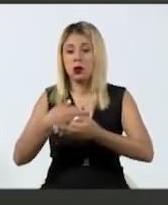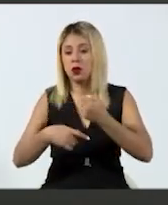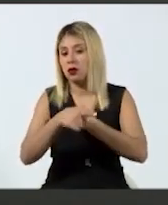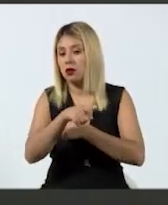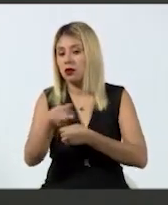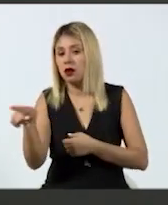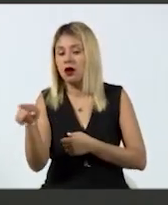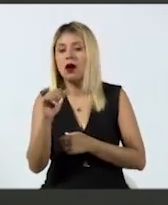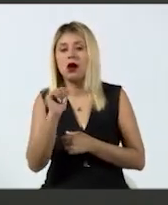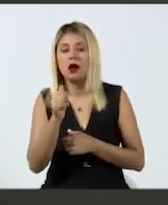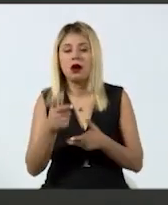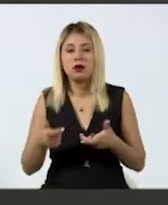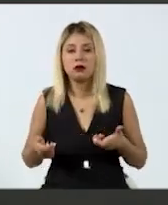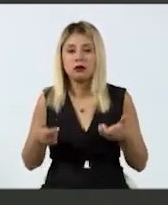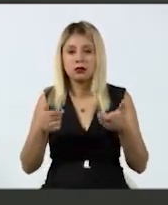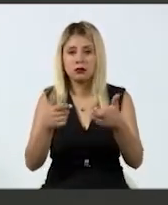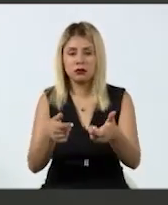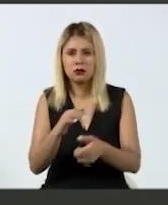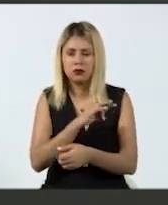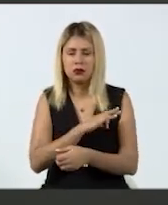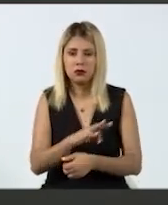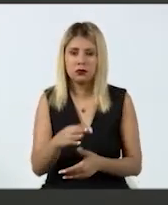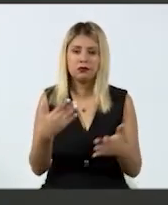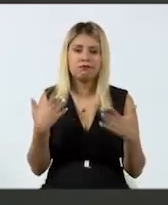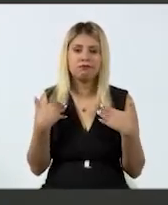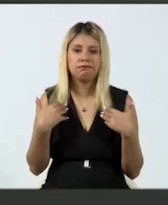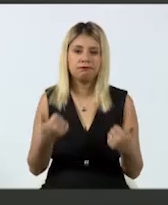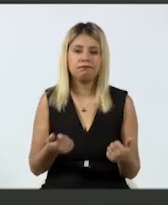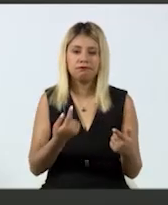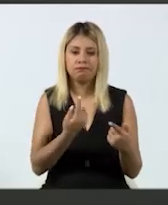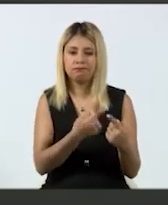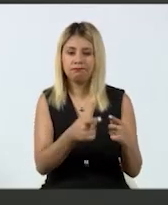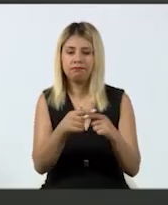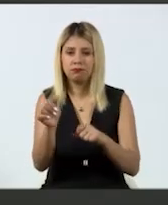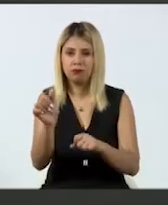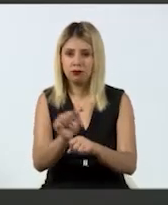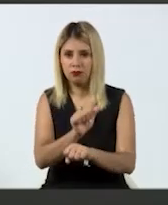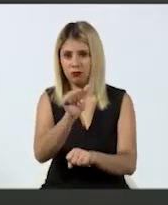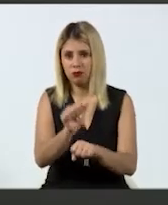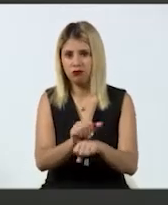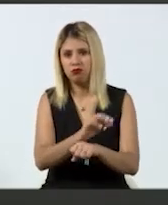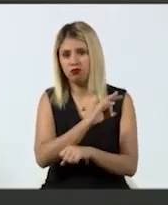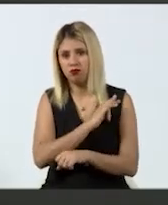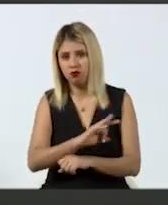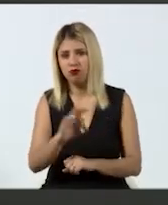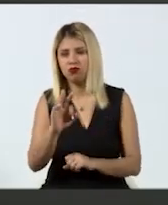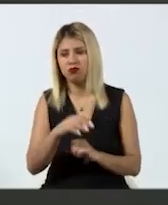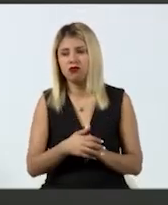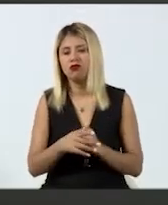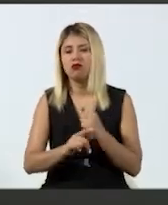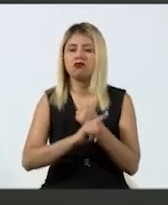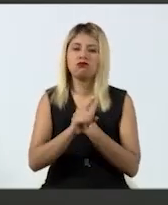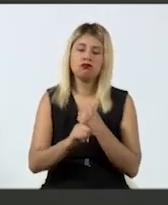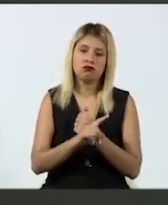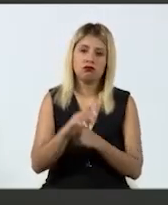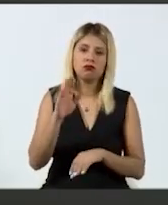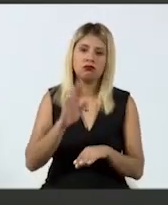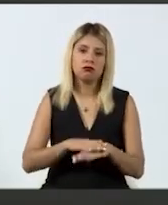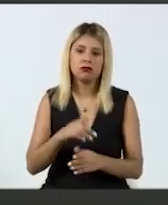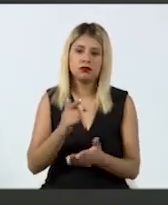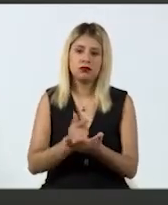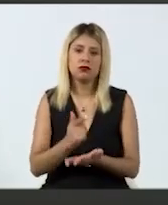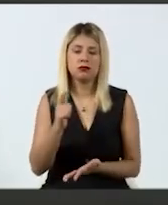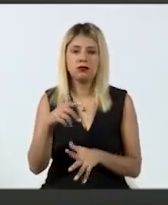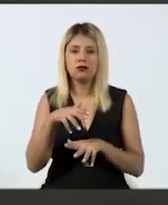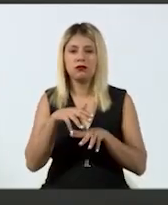vialidades están saturadas, entiendan que también nuestros vehículos tienden a entorpecerse en la circulación con el tráfico